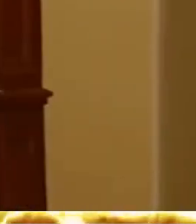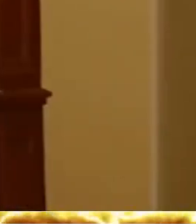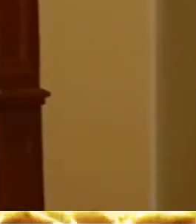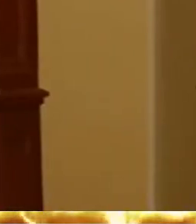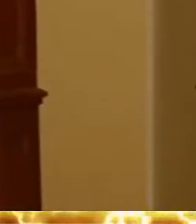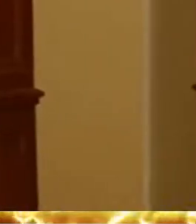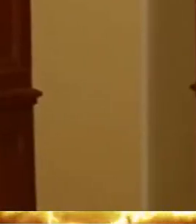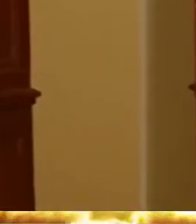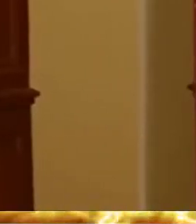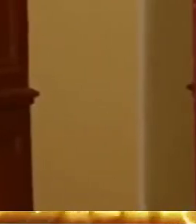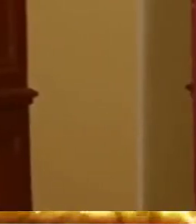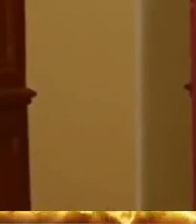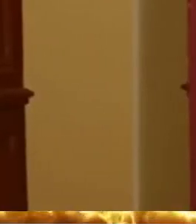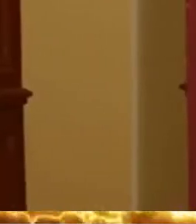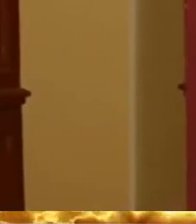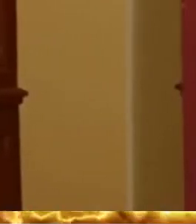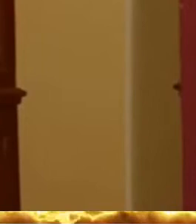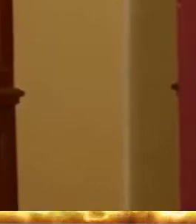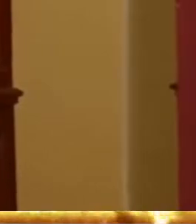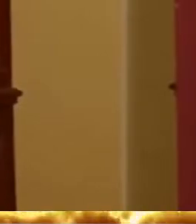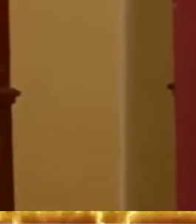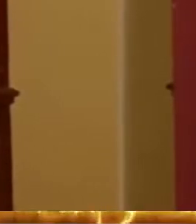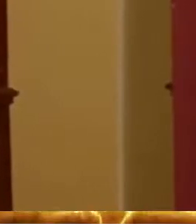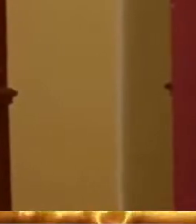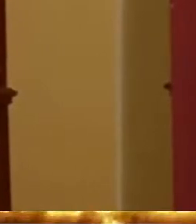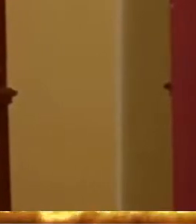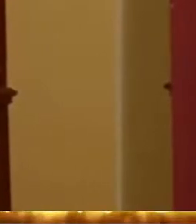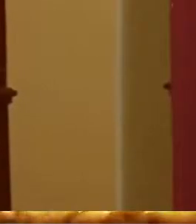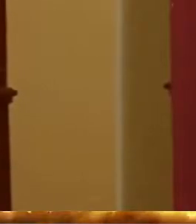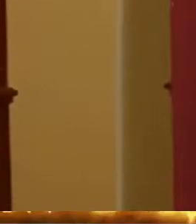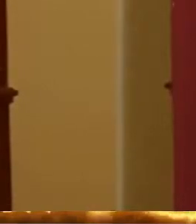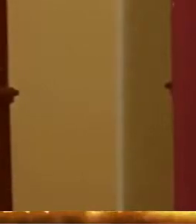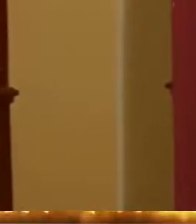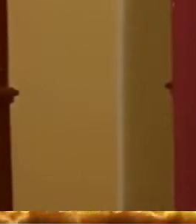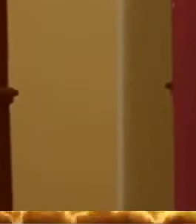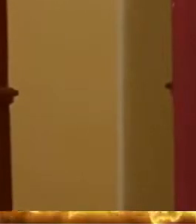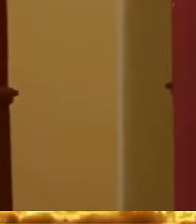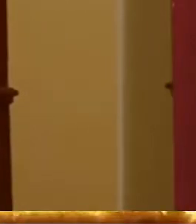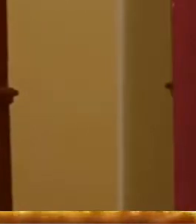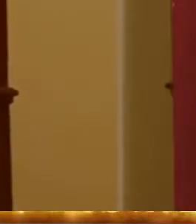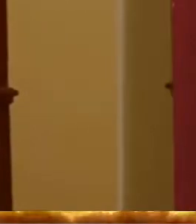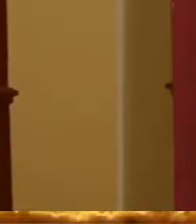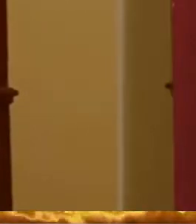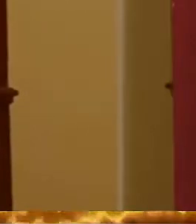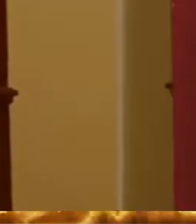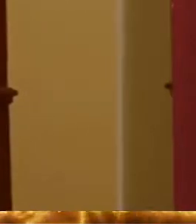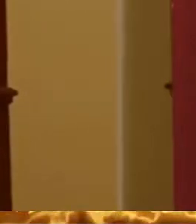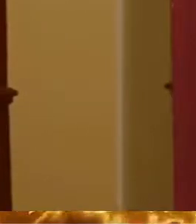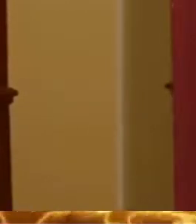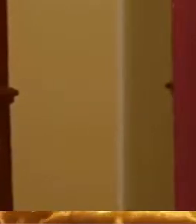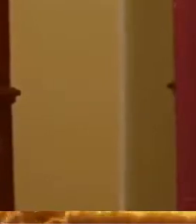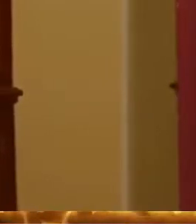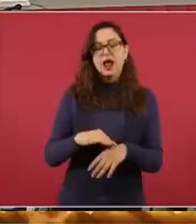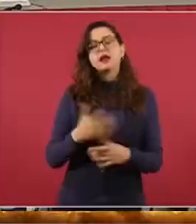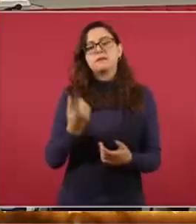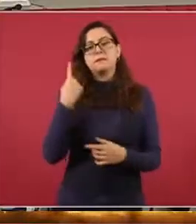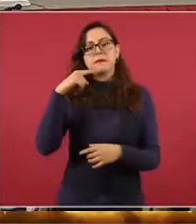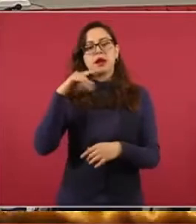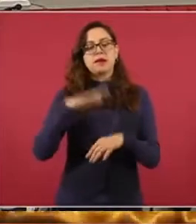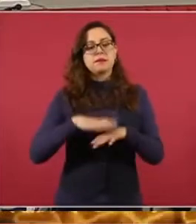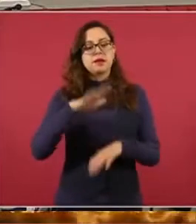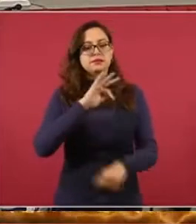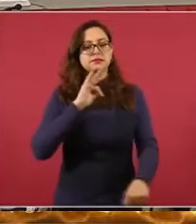pendiente una reforma de ley. Sin embargo, lo estamos haciendo ya con un programa piloto desde agosto del 2020.